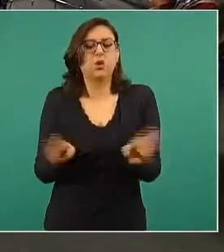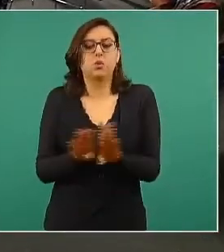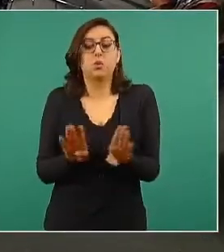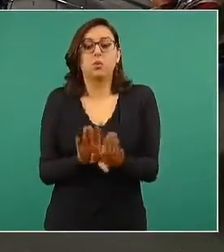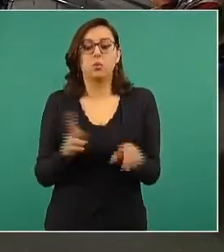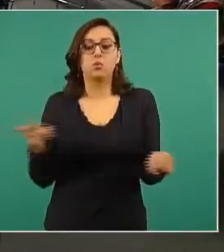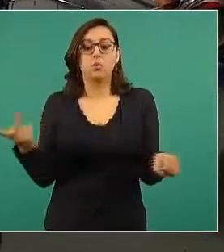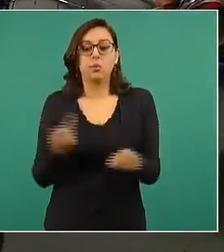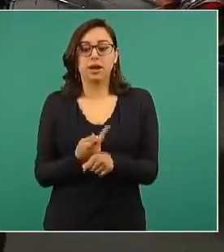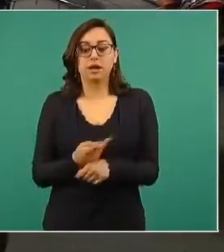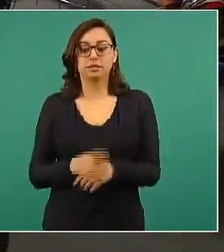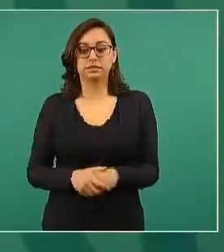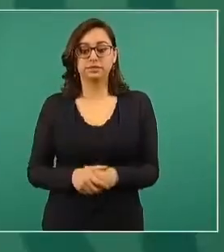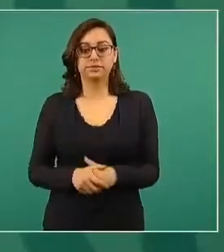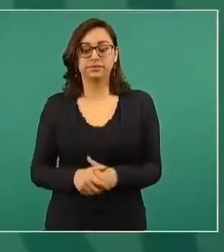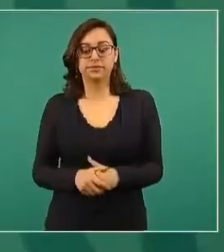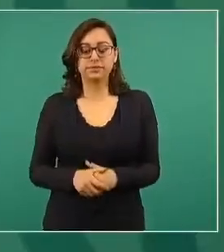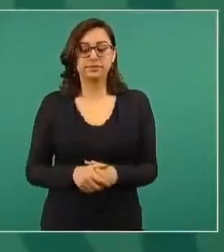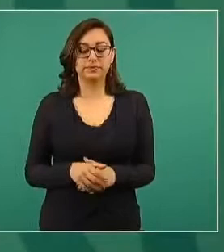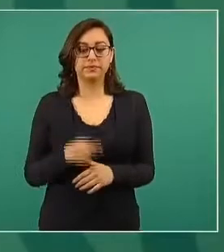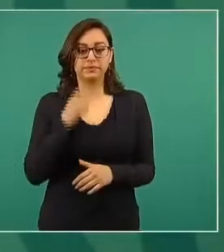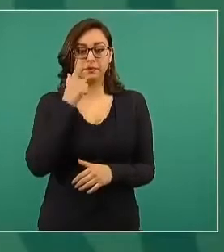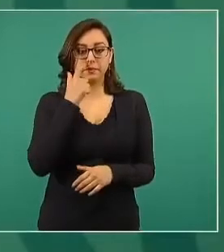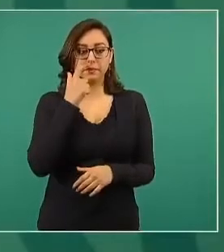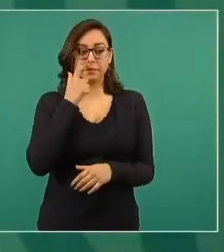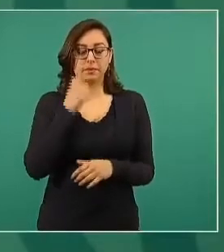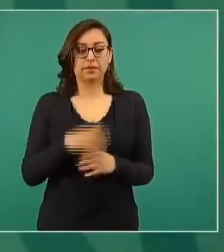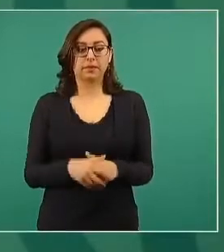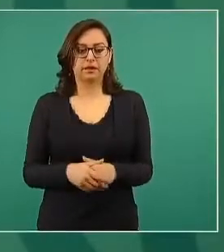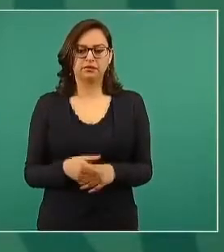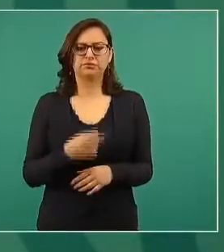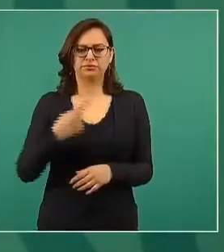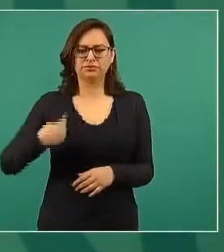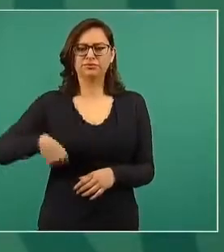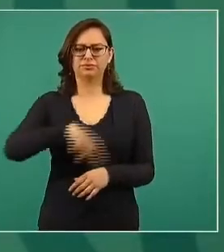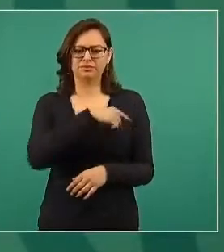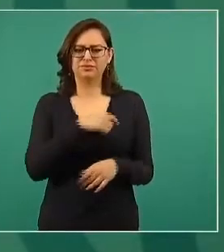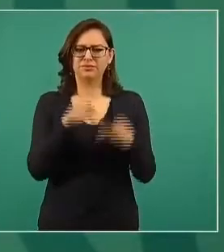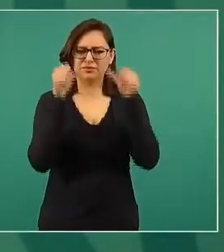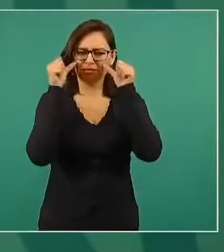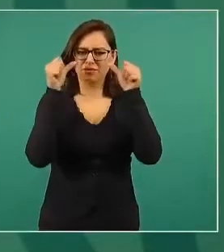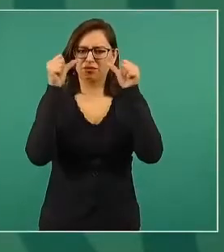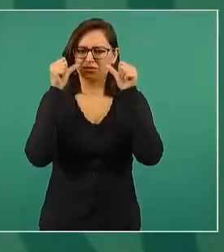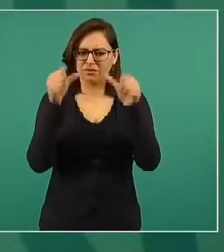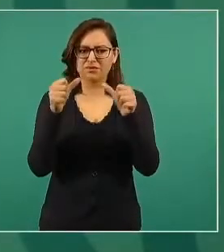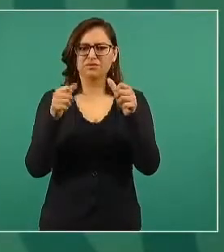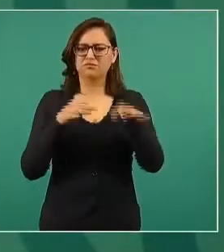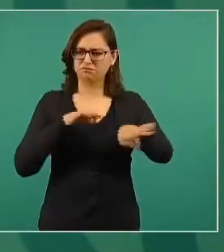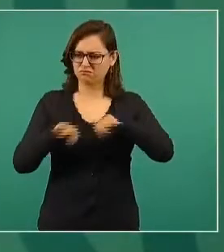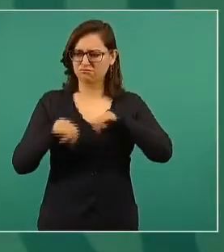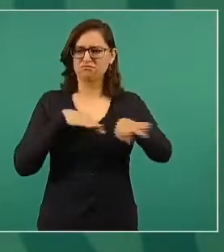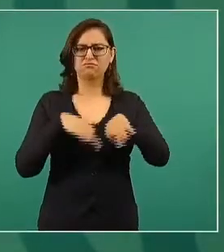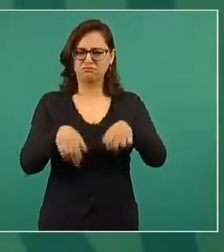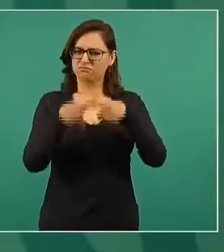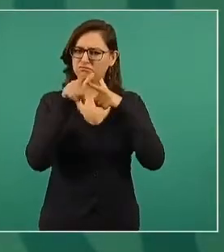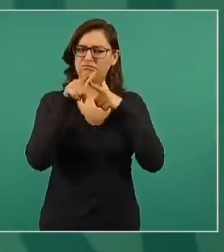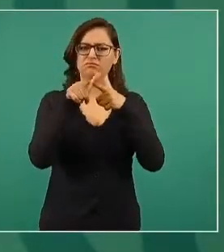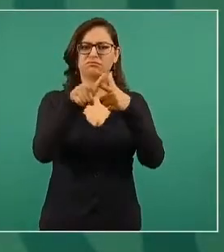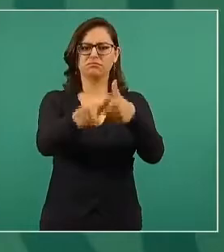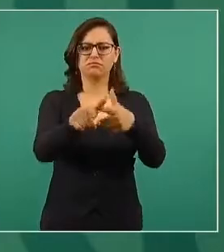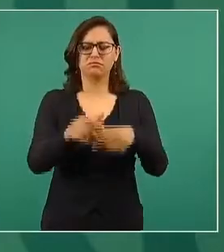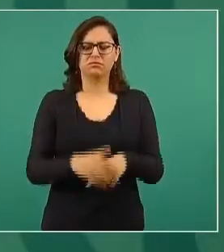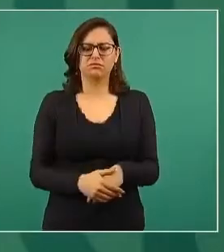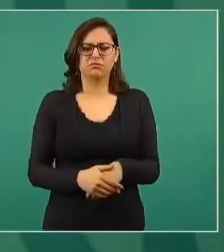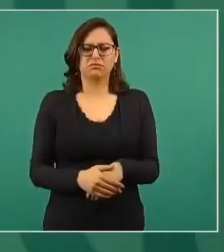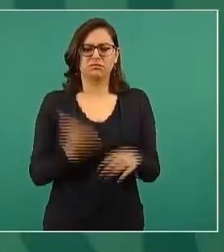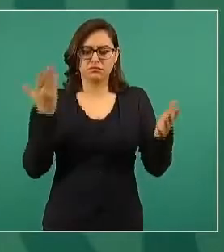presidente? Pues se está atendiendo y vamos a continuar. Hay un cambio. Ahora se gobierna para